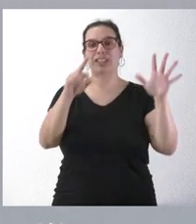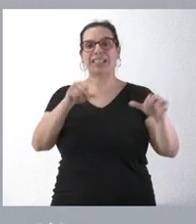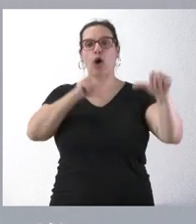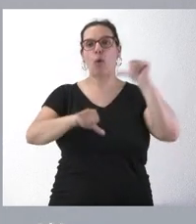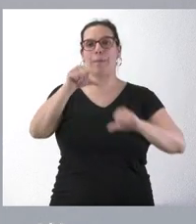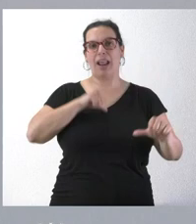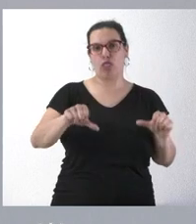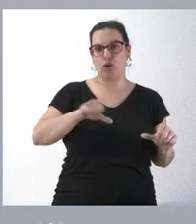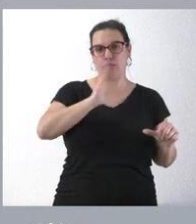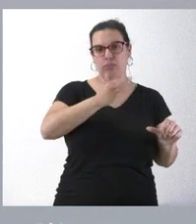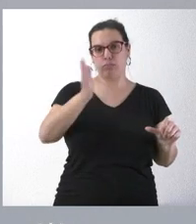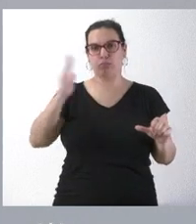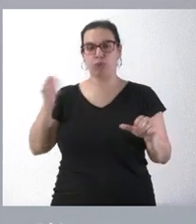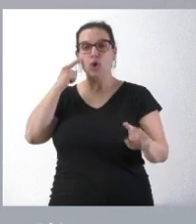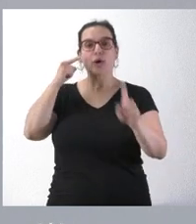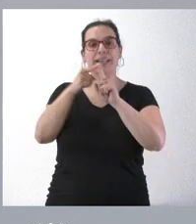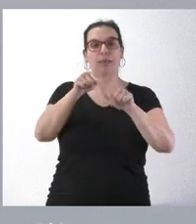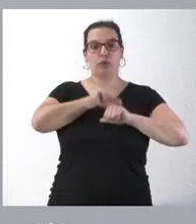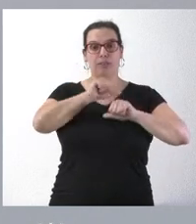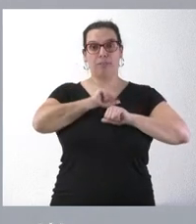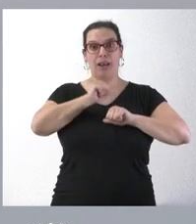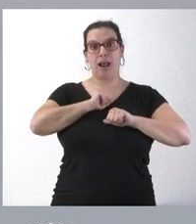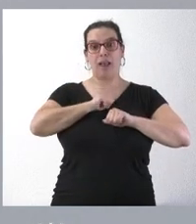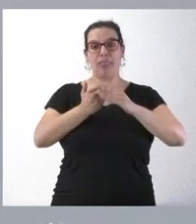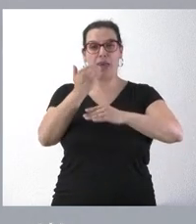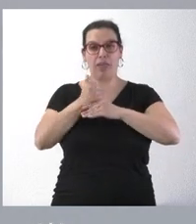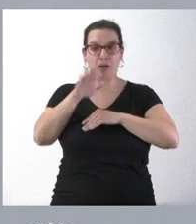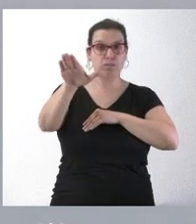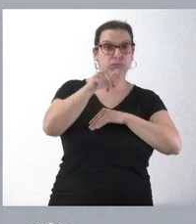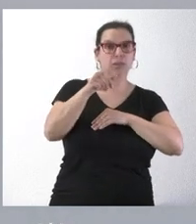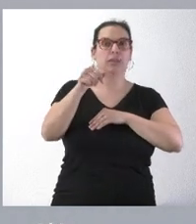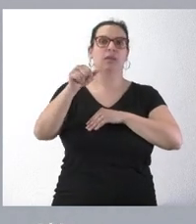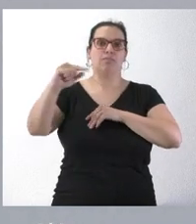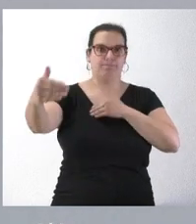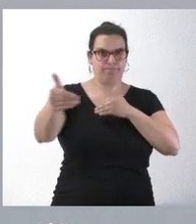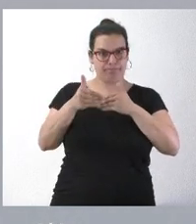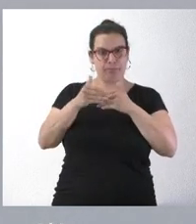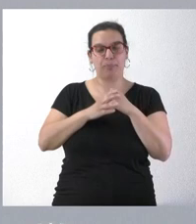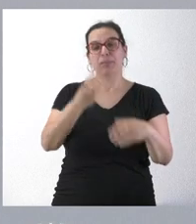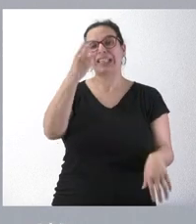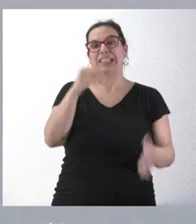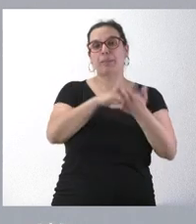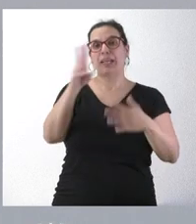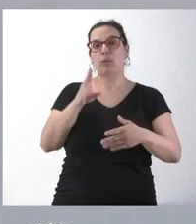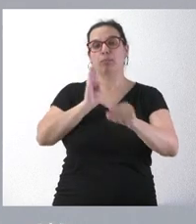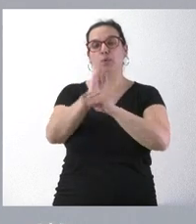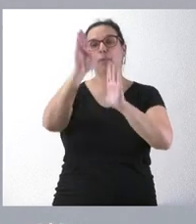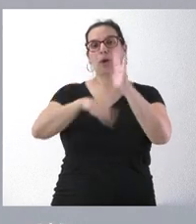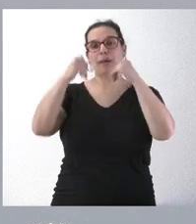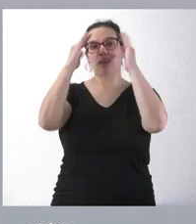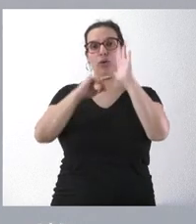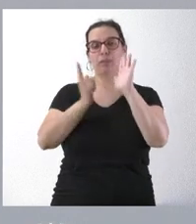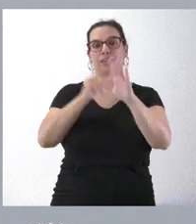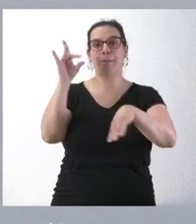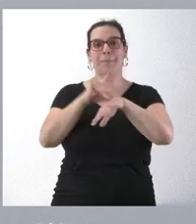quirúrgicos para reducir los tiempos de espera de los pacientes en Castilla y León. 30.000 euros para el programa de atención integral al